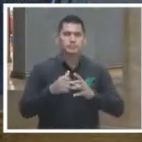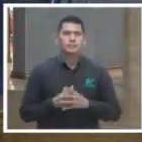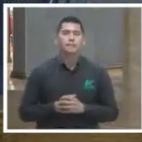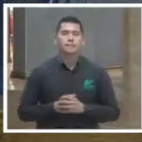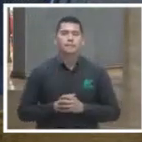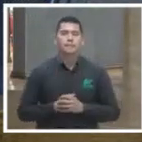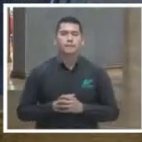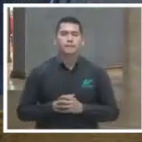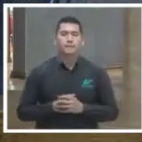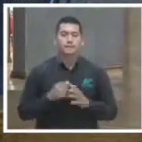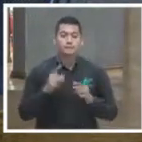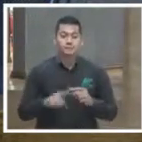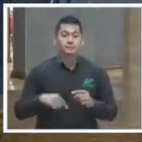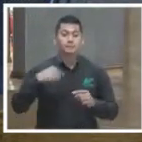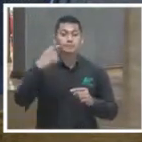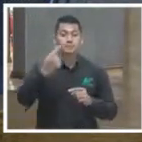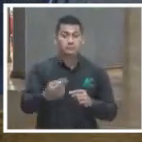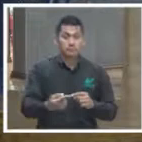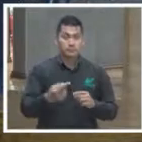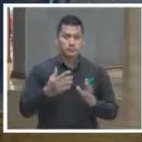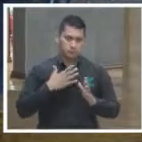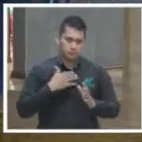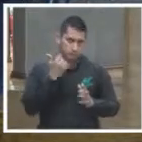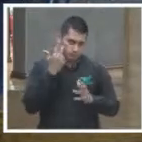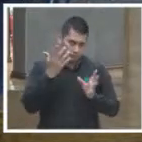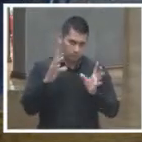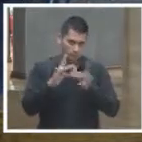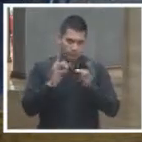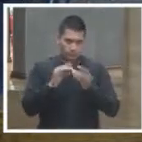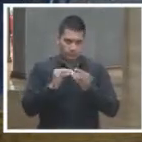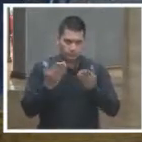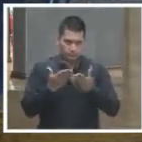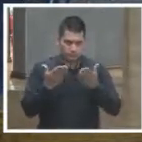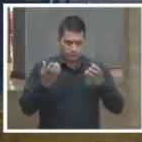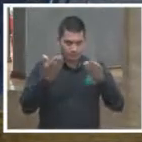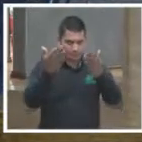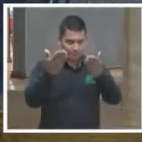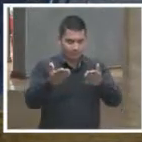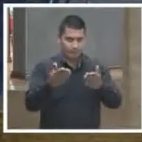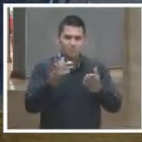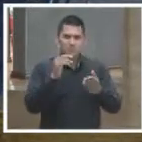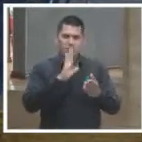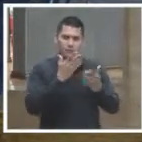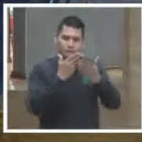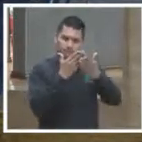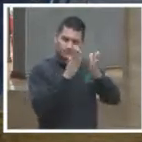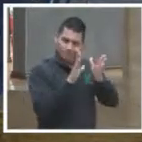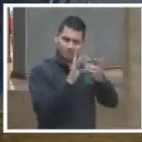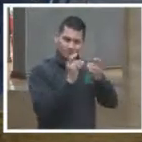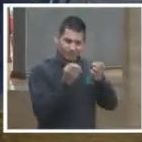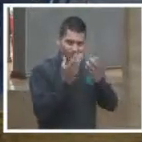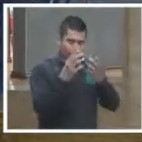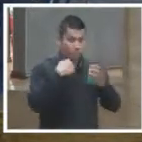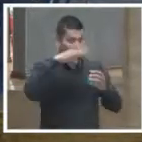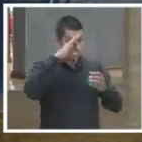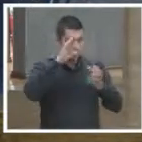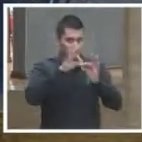Y al final de cuentas, y aquí quiero abrir una vía que me trata, que creo que es muy importante,